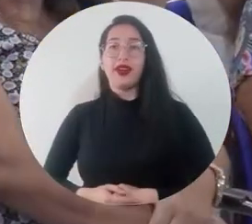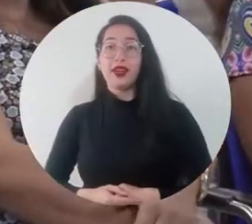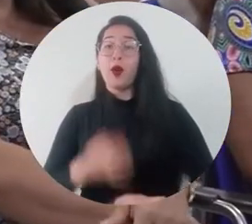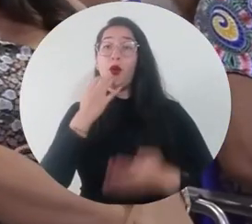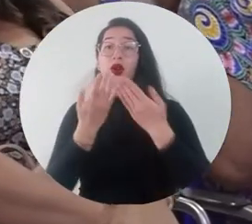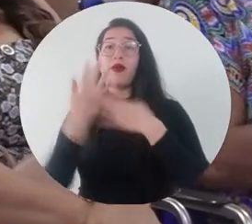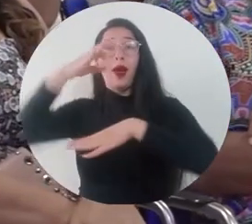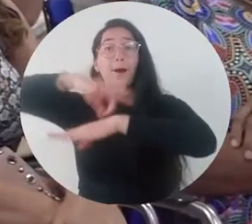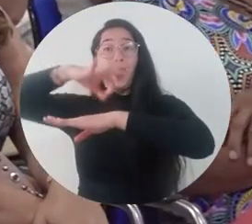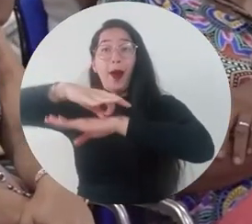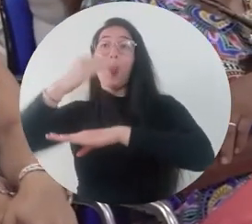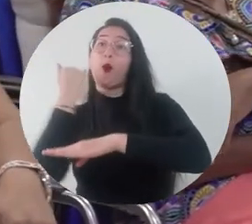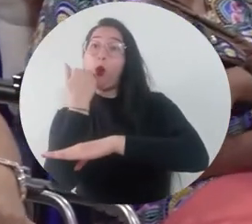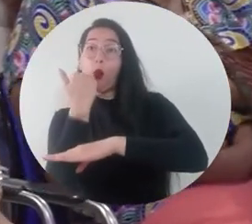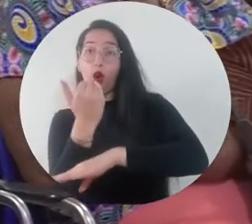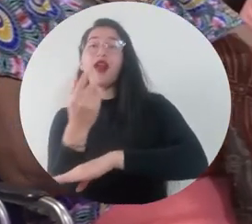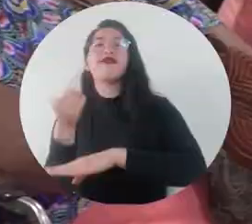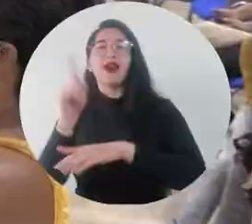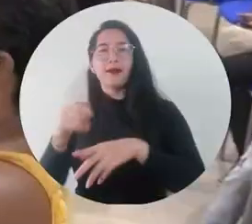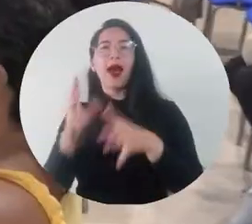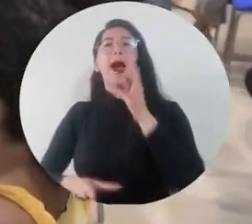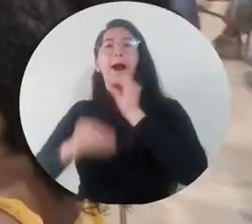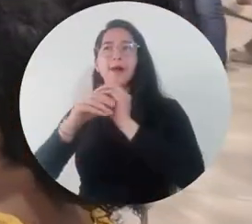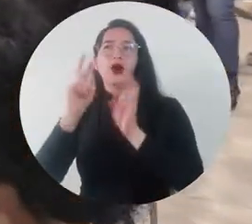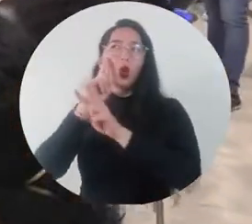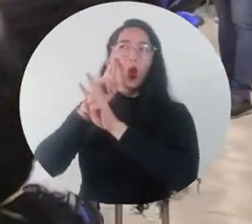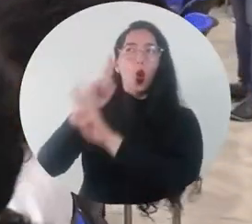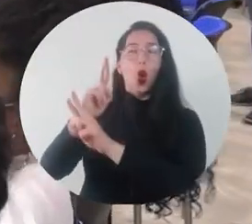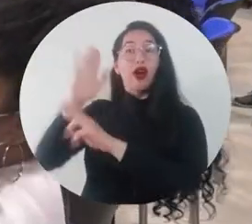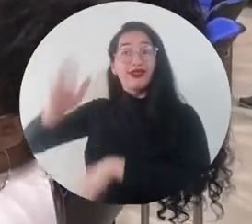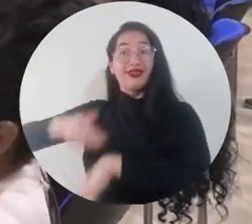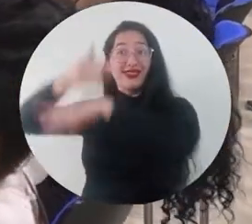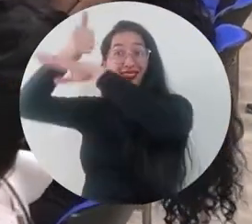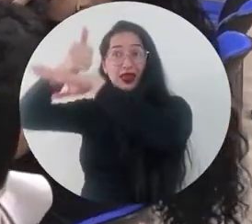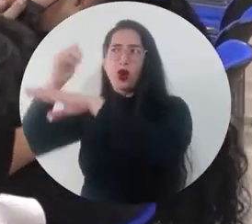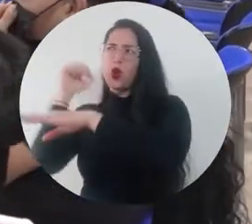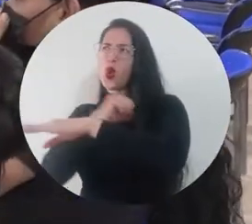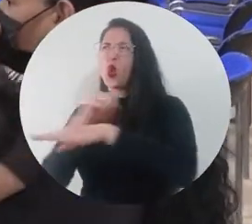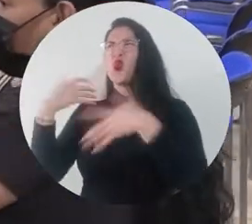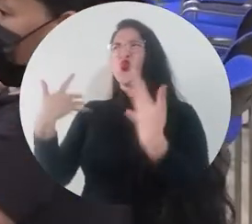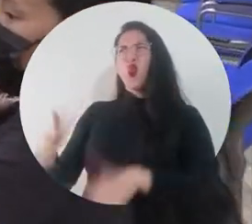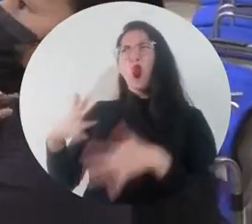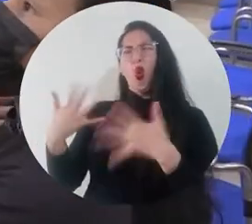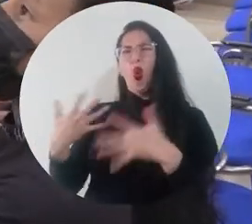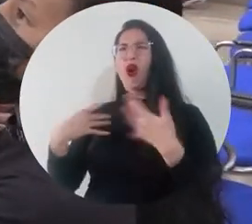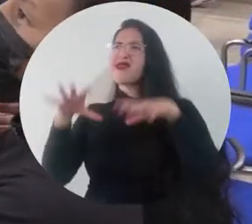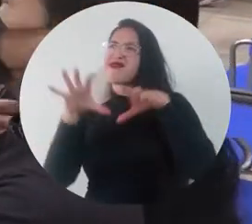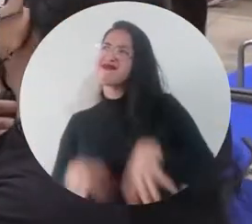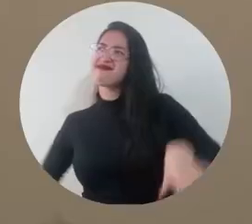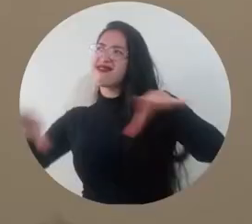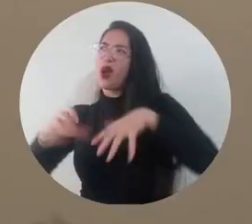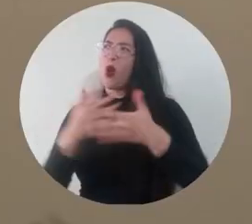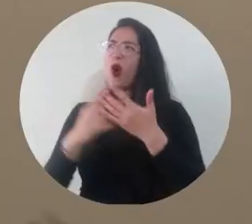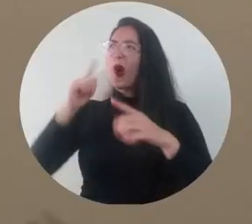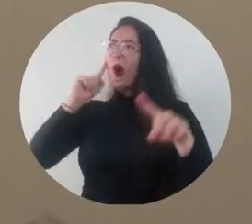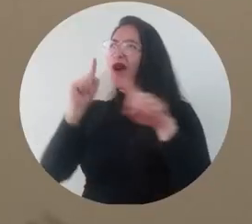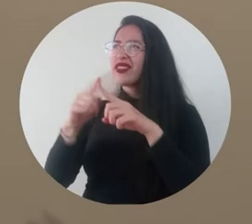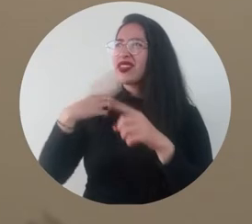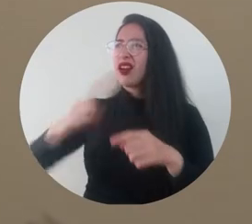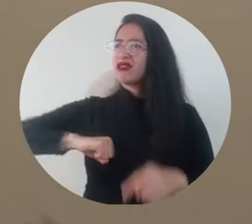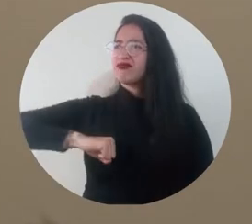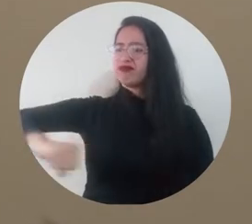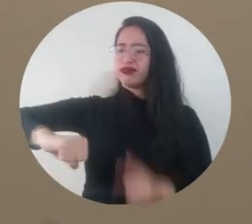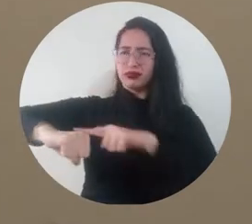delito Como parte del evento, la Fundación para la Mujer, Paz, Rey y Esperanza Reconoció al rector Pablo Vera Salazar por las acciones